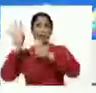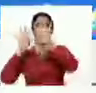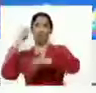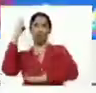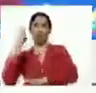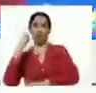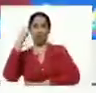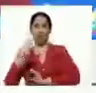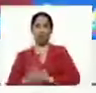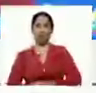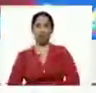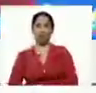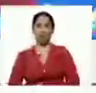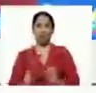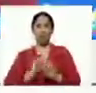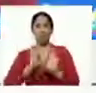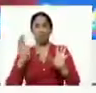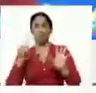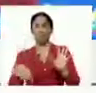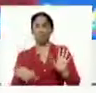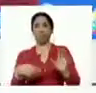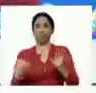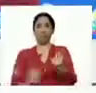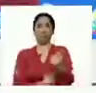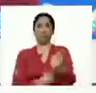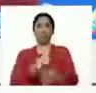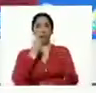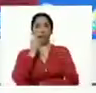y claro está incluyendo a sus hermanos